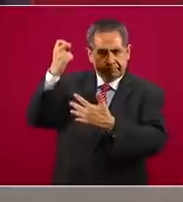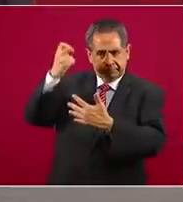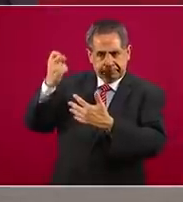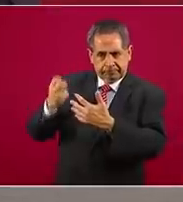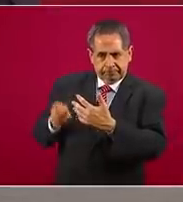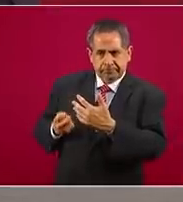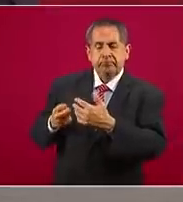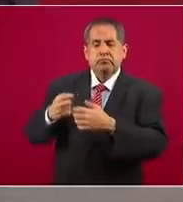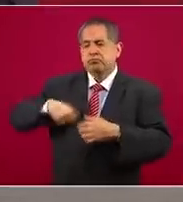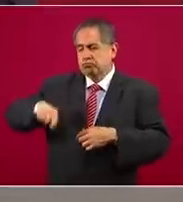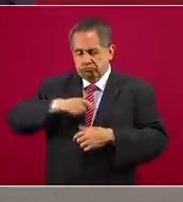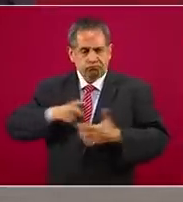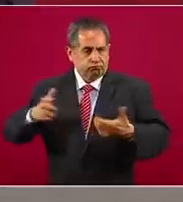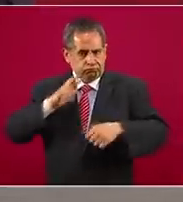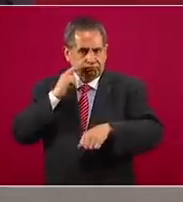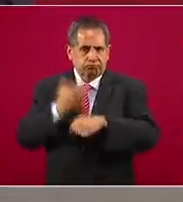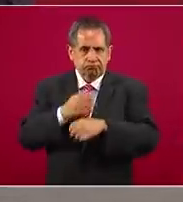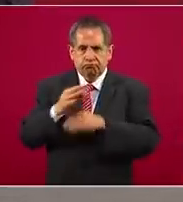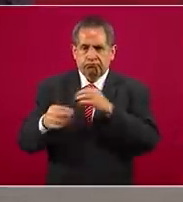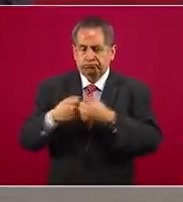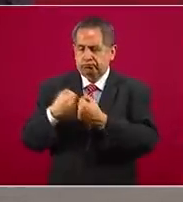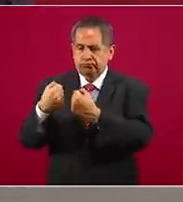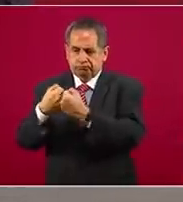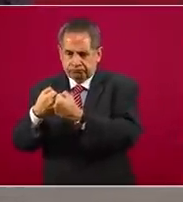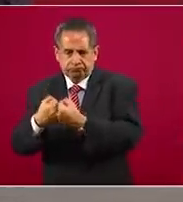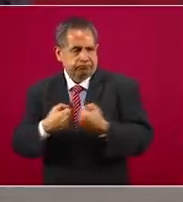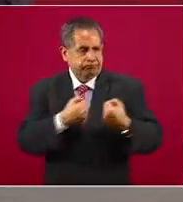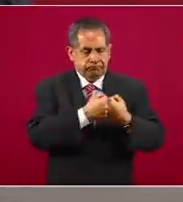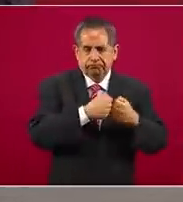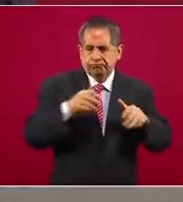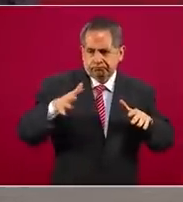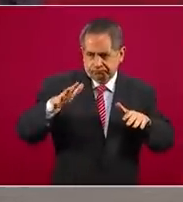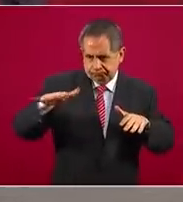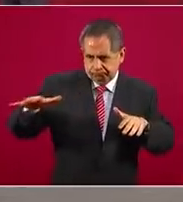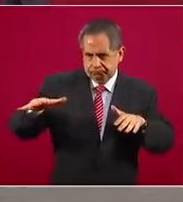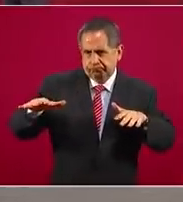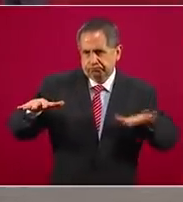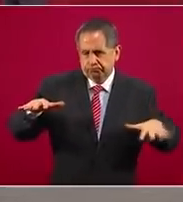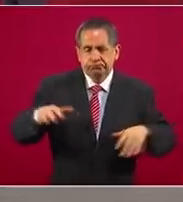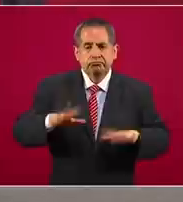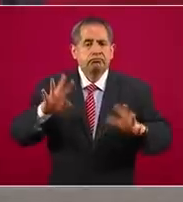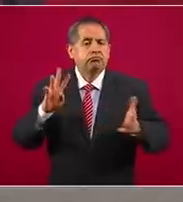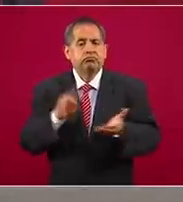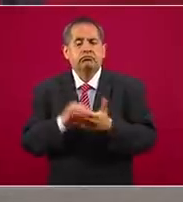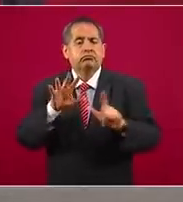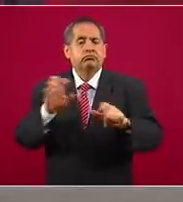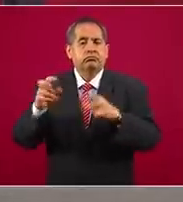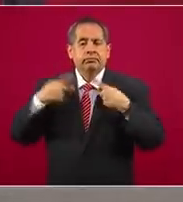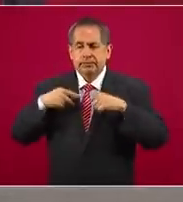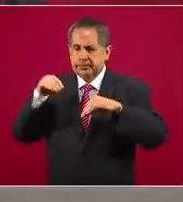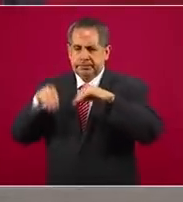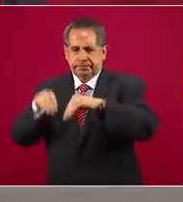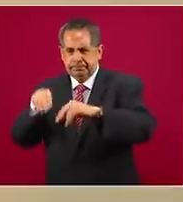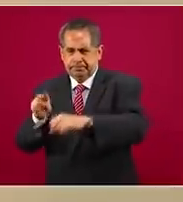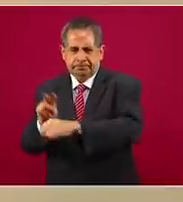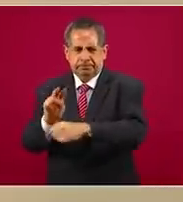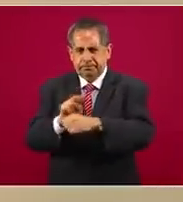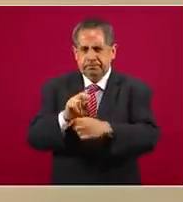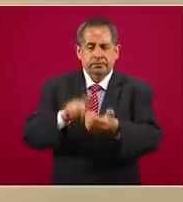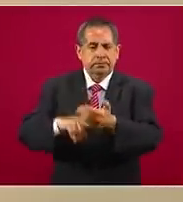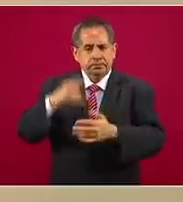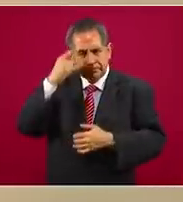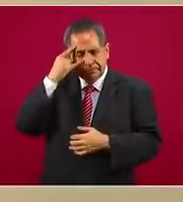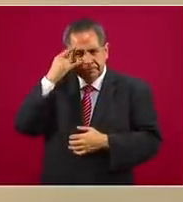aquí en ambos litorales, cuatro mil 700 elementos que tenemos desplegados en operaciones de la zona de